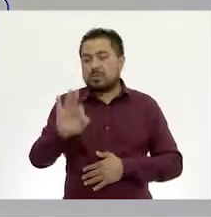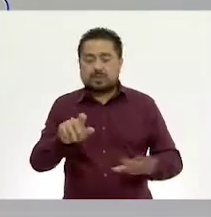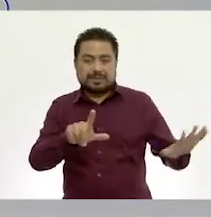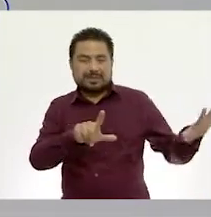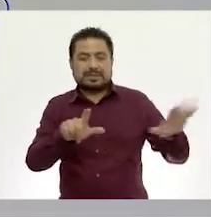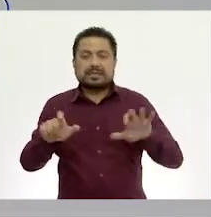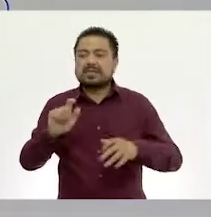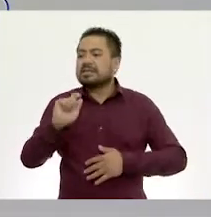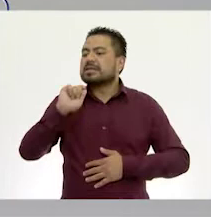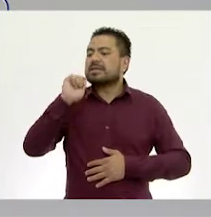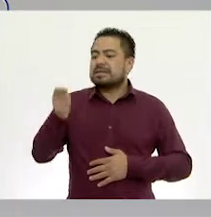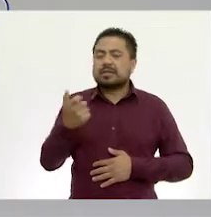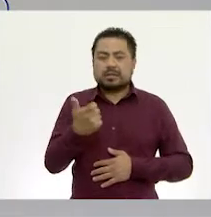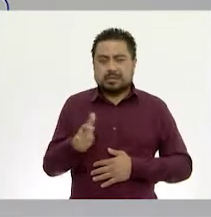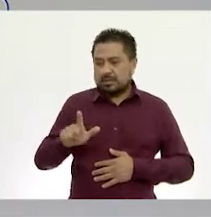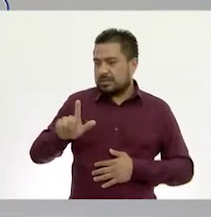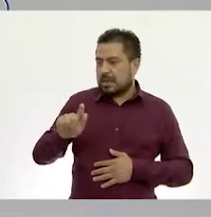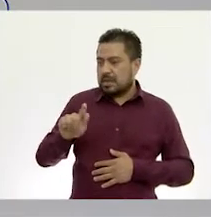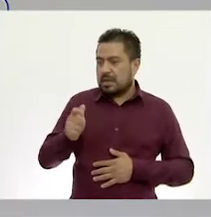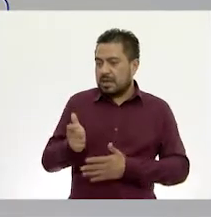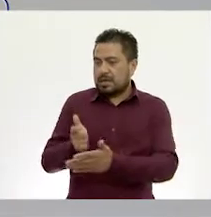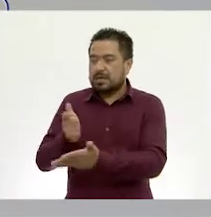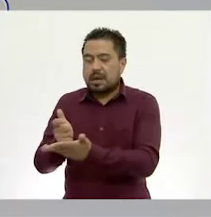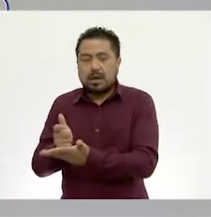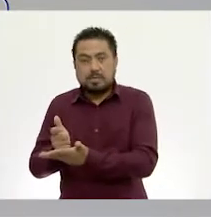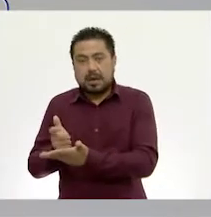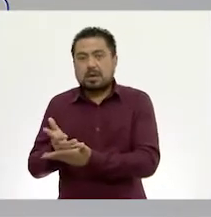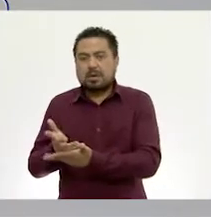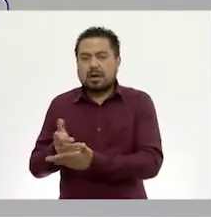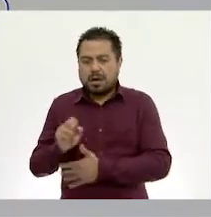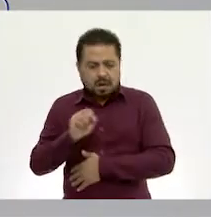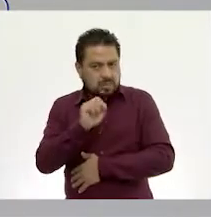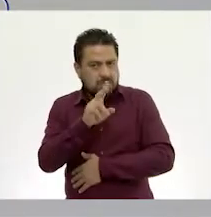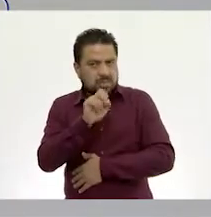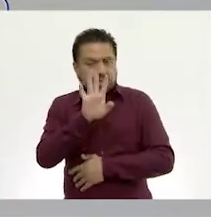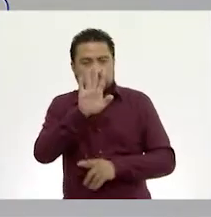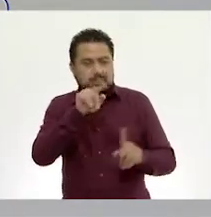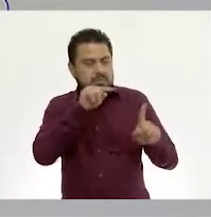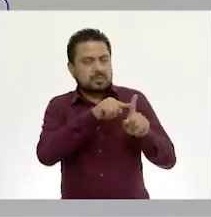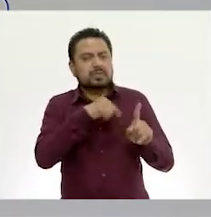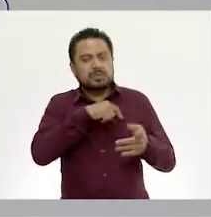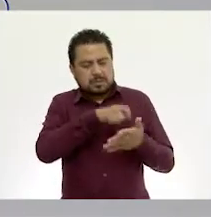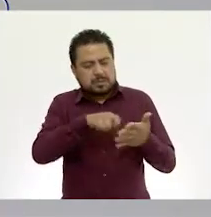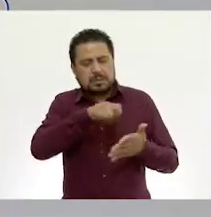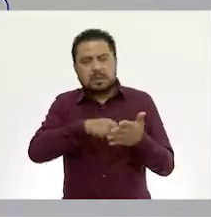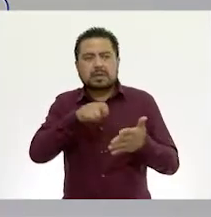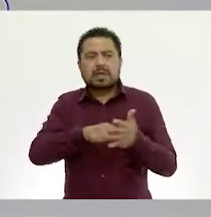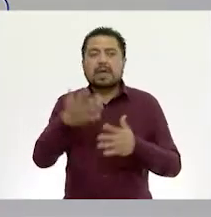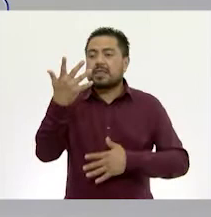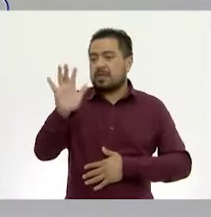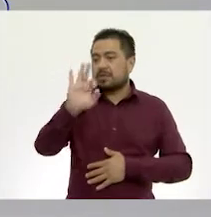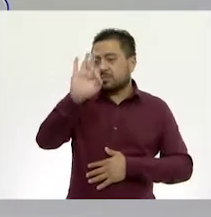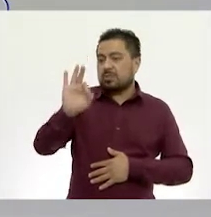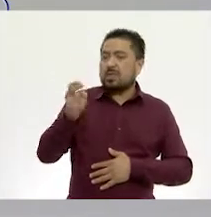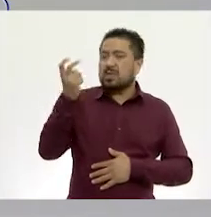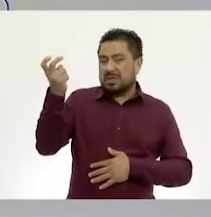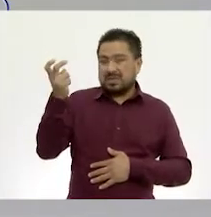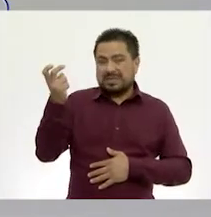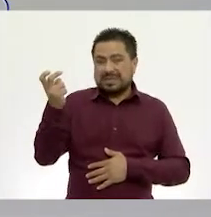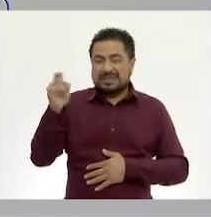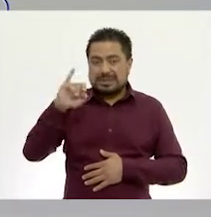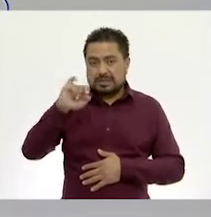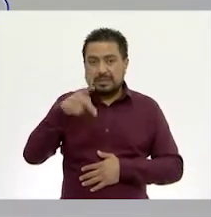700 son 70 pesos. Ok, aquí estaba ya anotando, pero este es el 10%. Ajá.